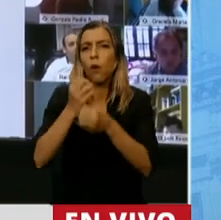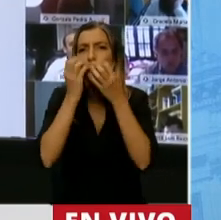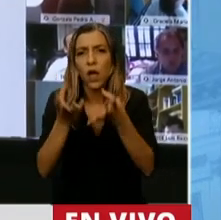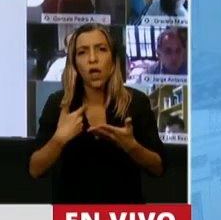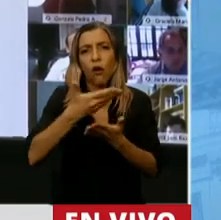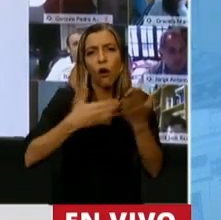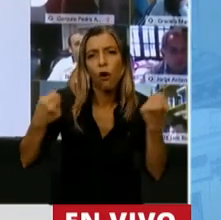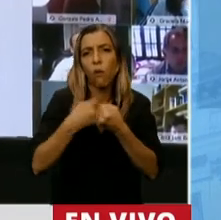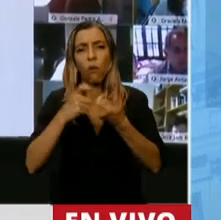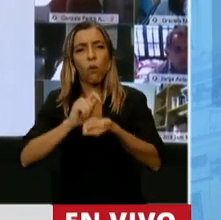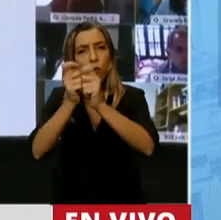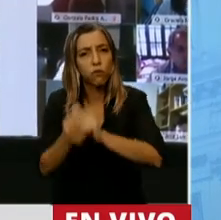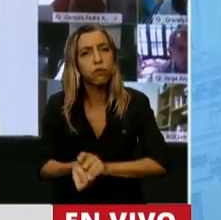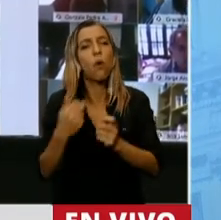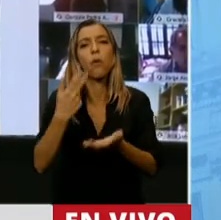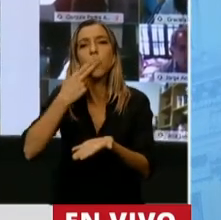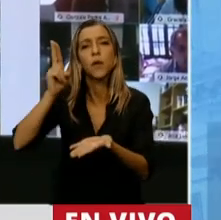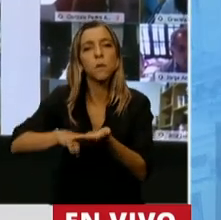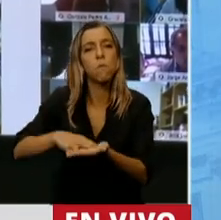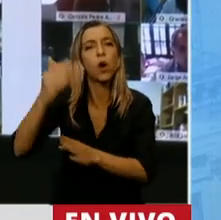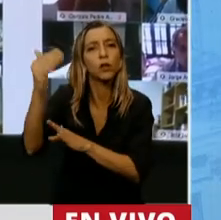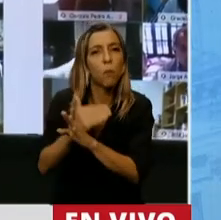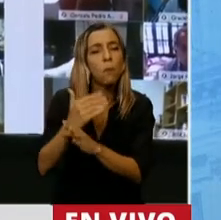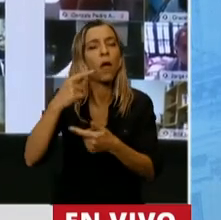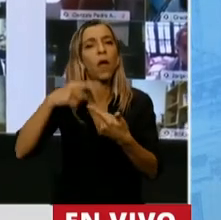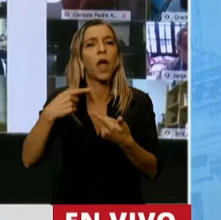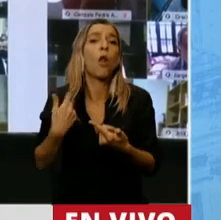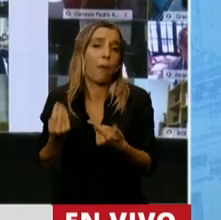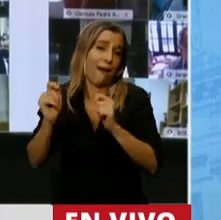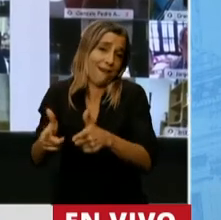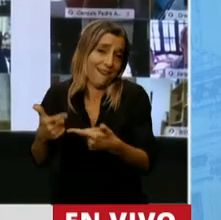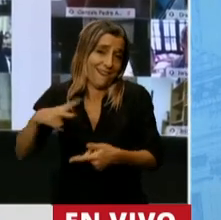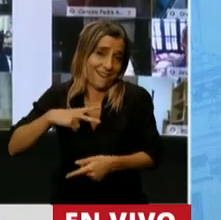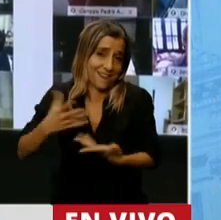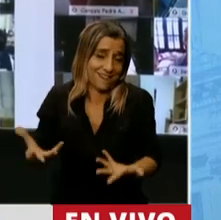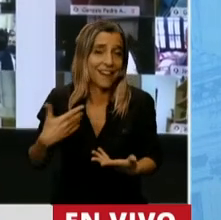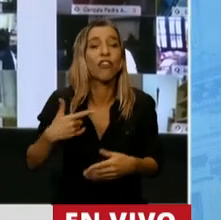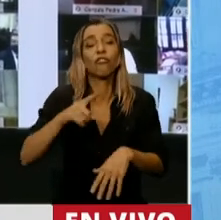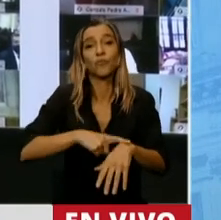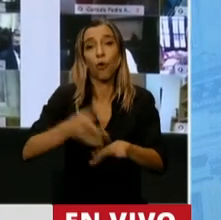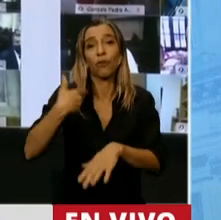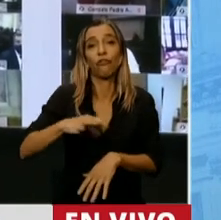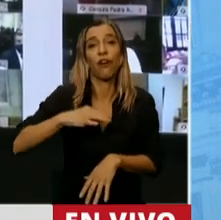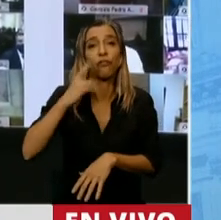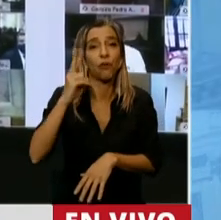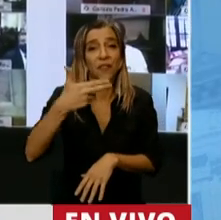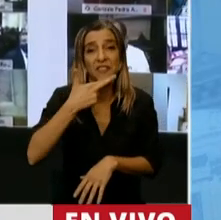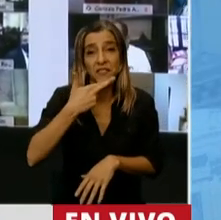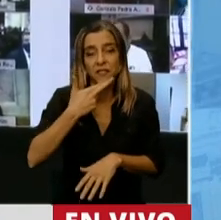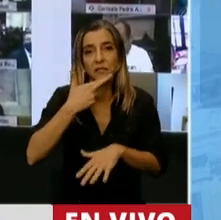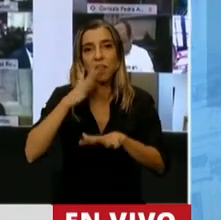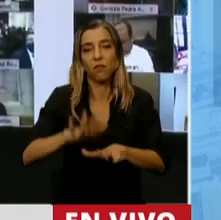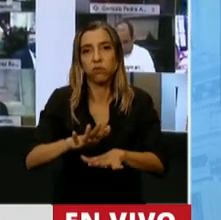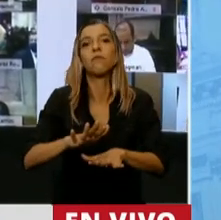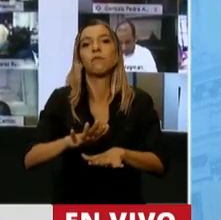reforma tributaria para bajarle impuestos a los ricos. Las movilizaciones de diciembre del 2017 le pusieron un freno y después vino